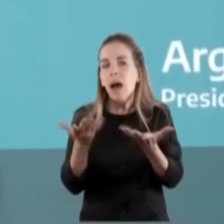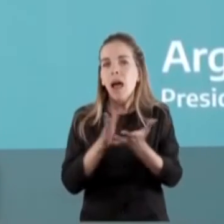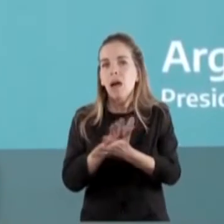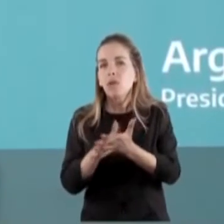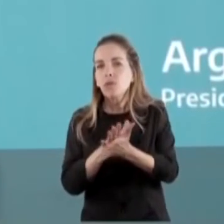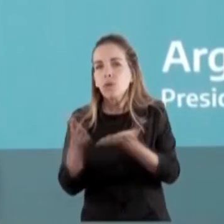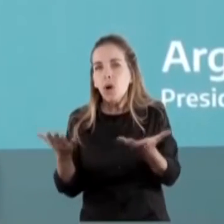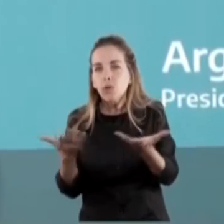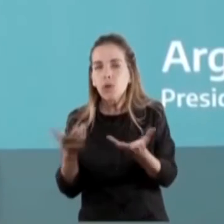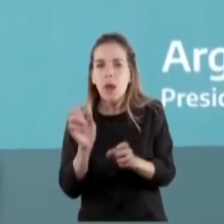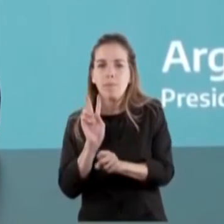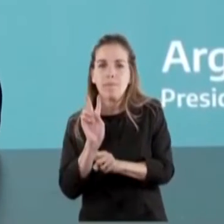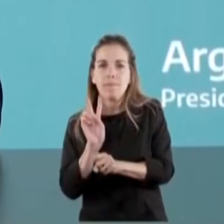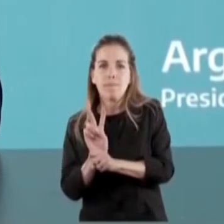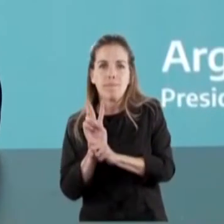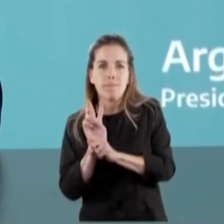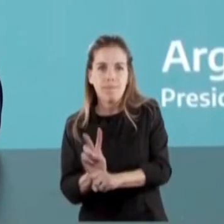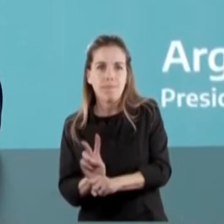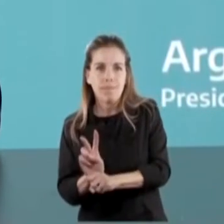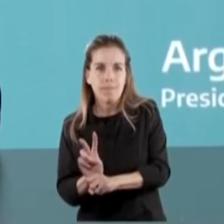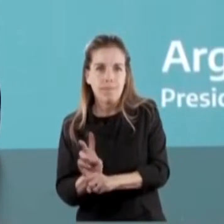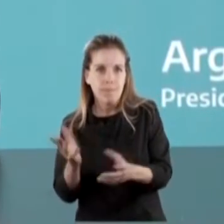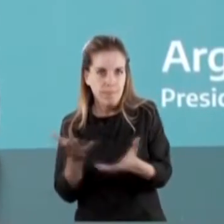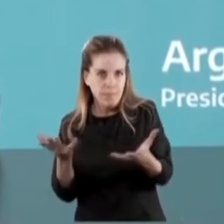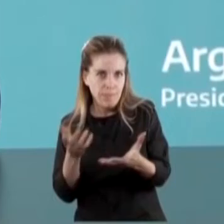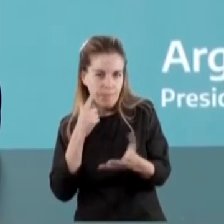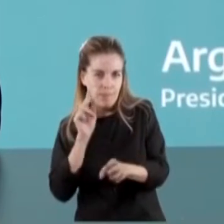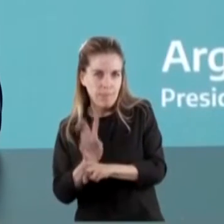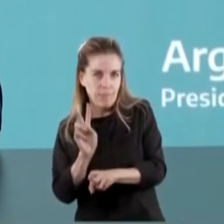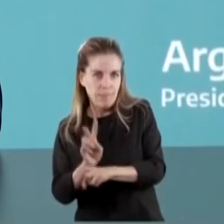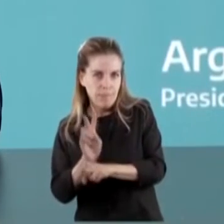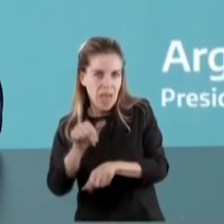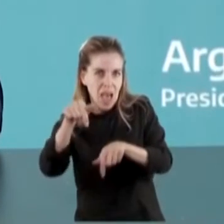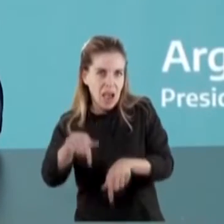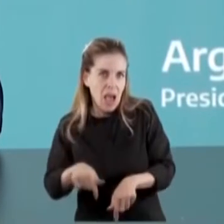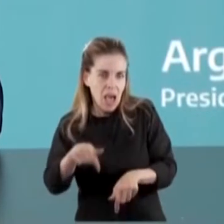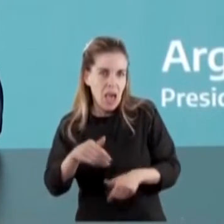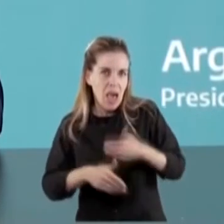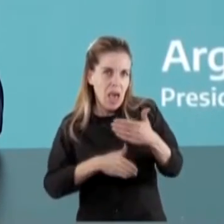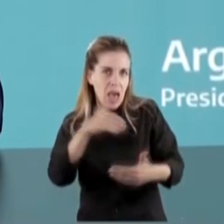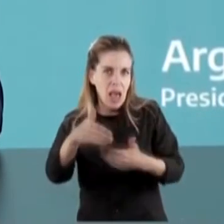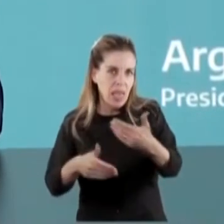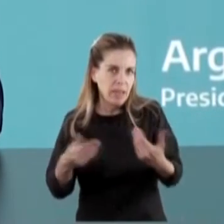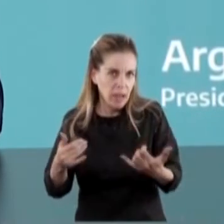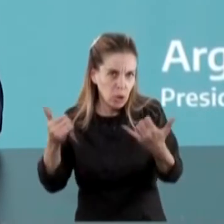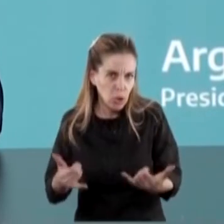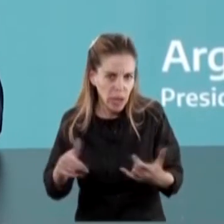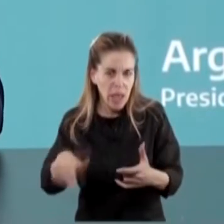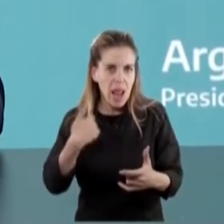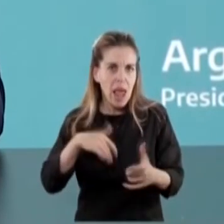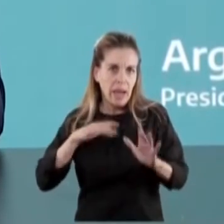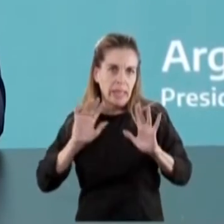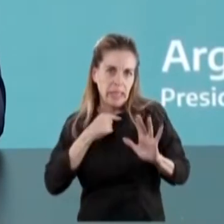cuidar el crecimiento y el desarrollo que tiene la Argentina.